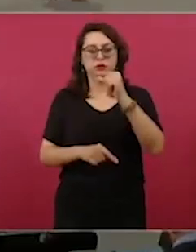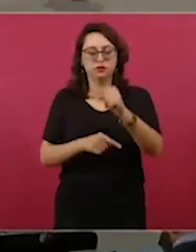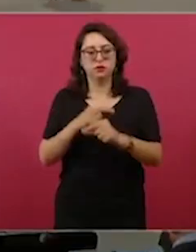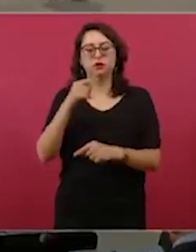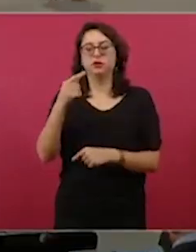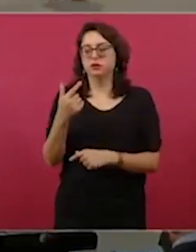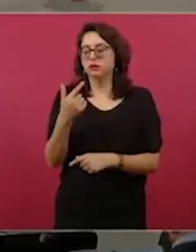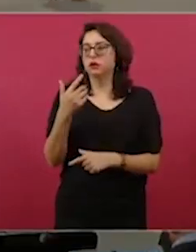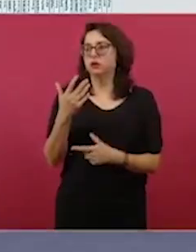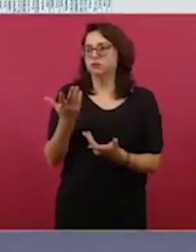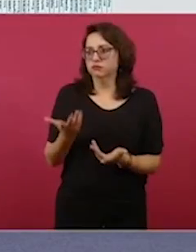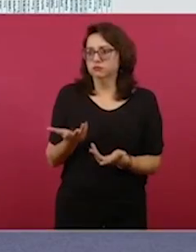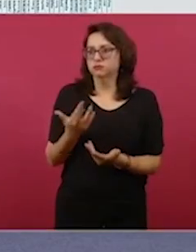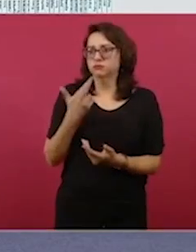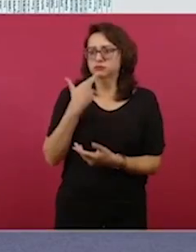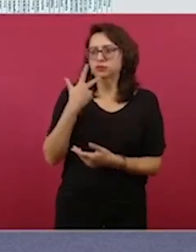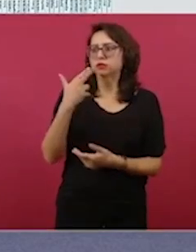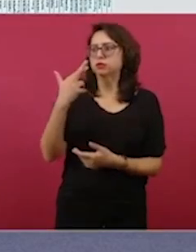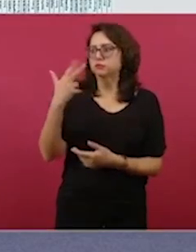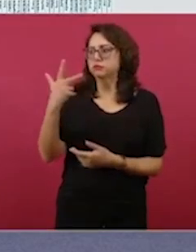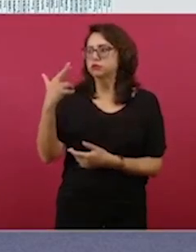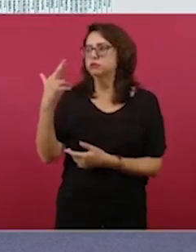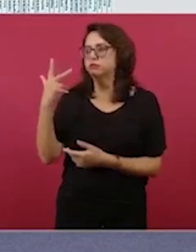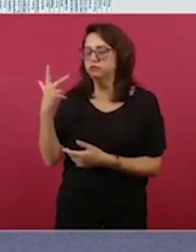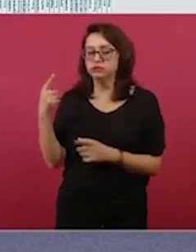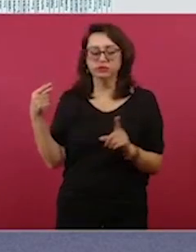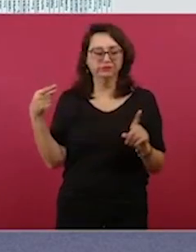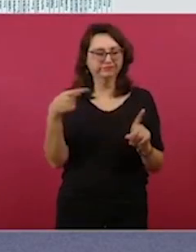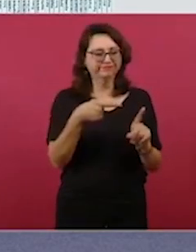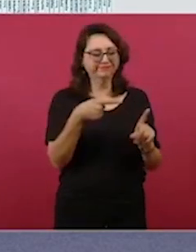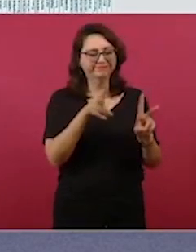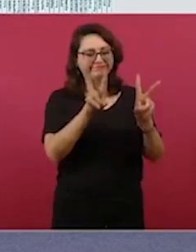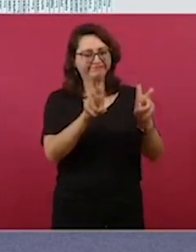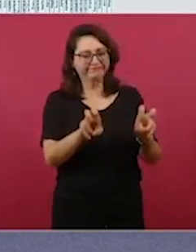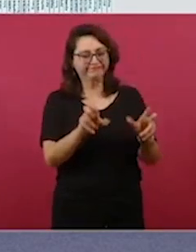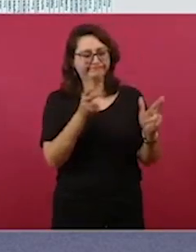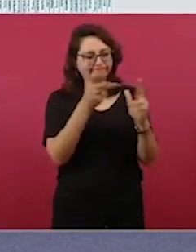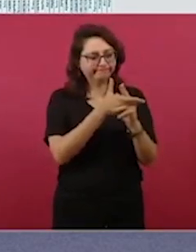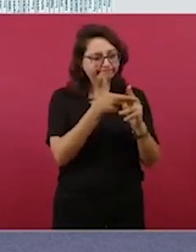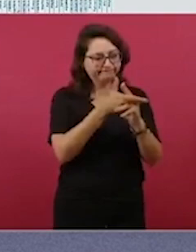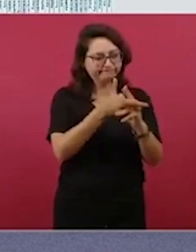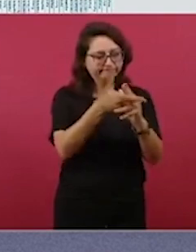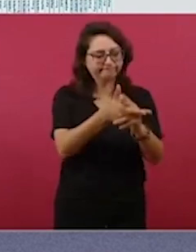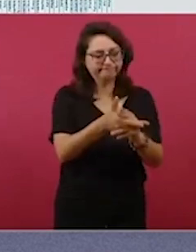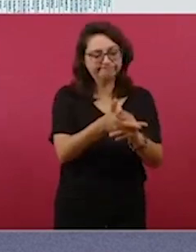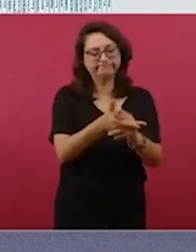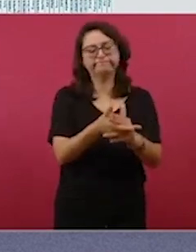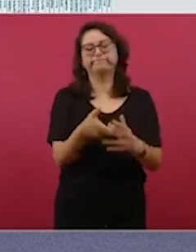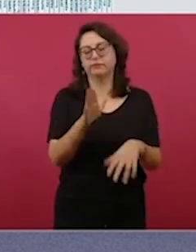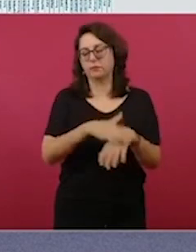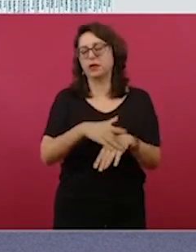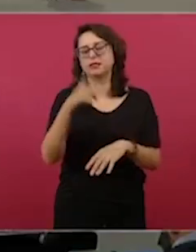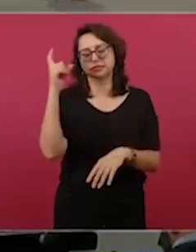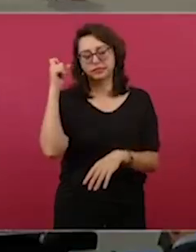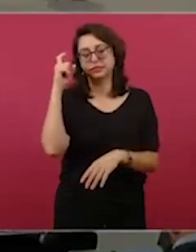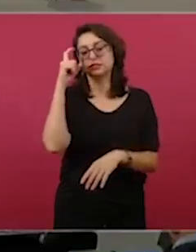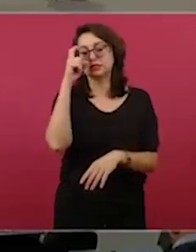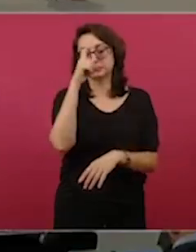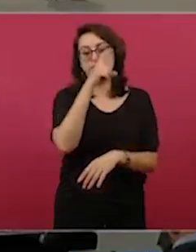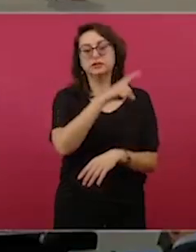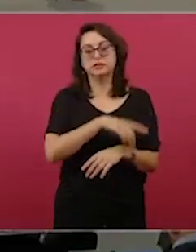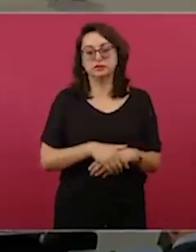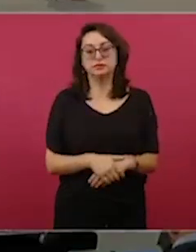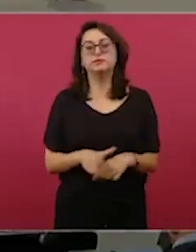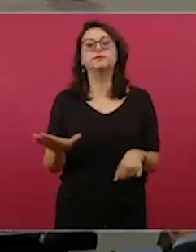todos. Este es el que más nos ha costado, porque dejaron las